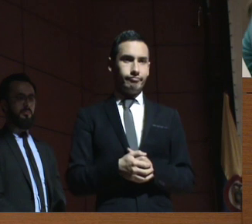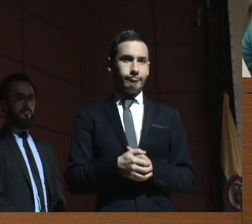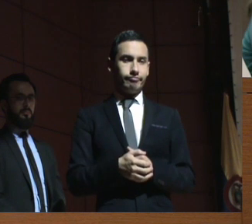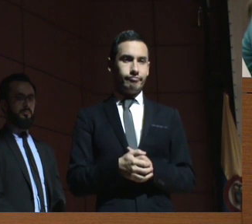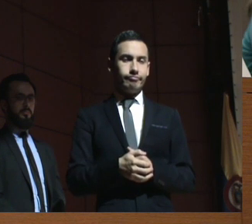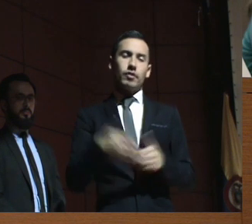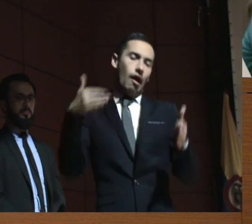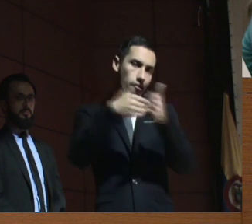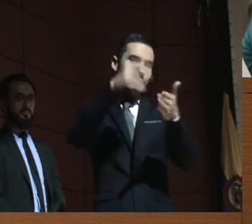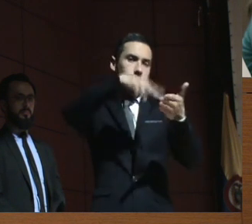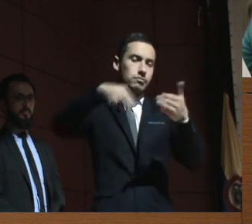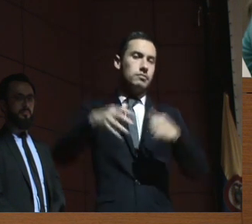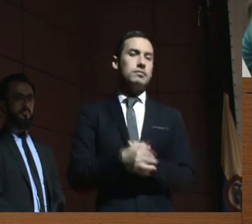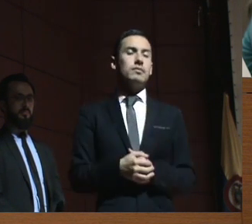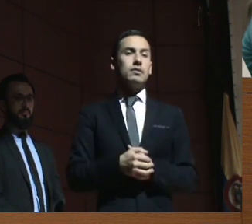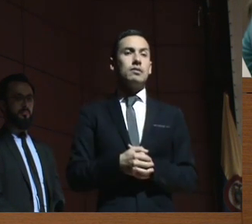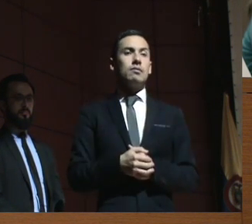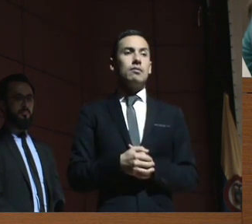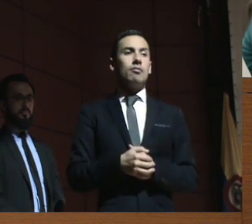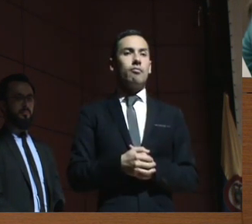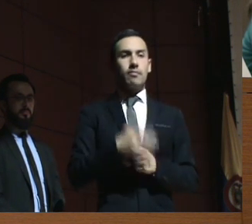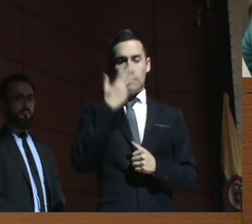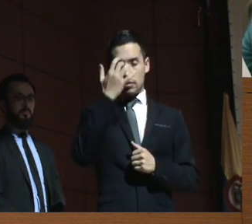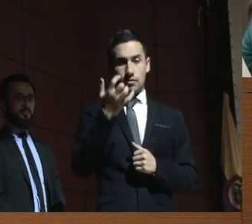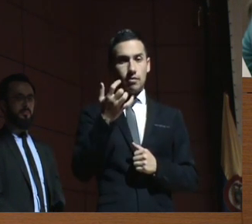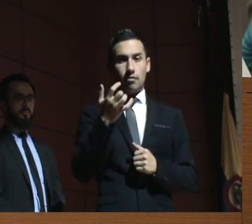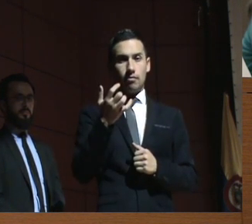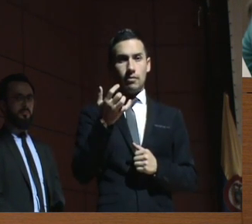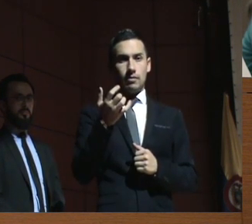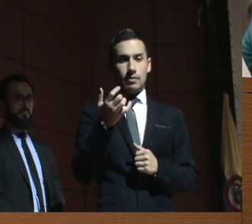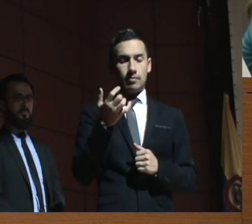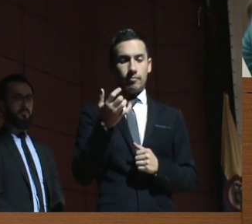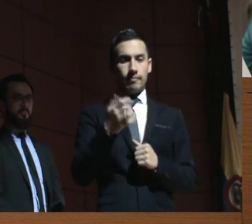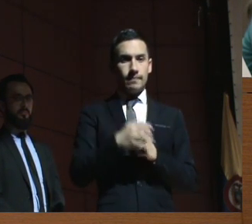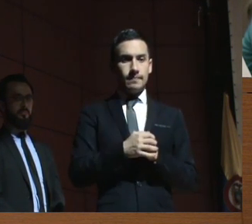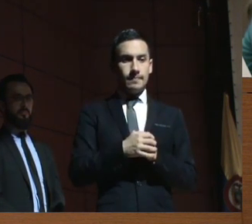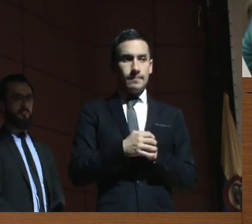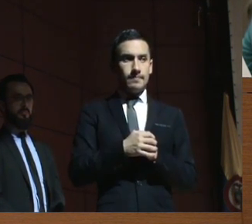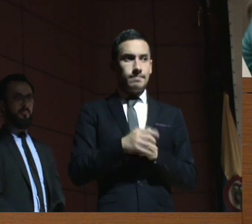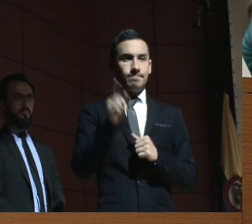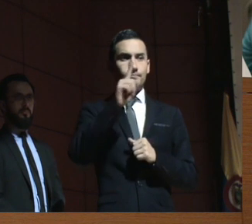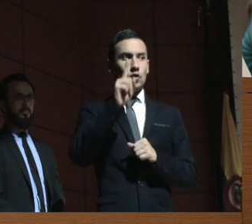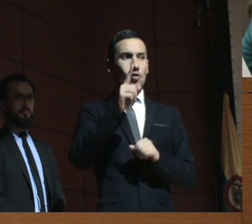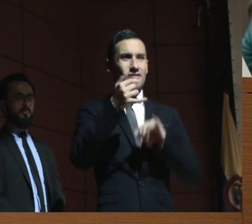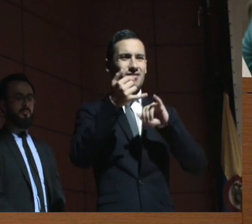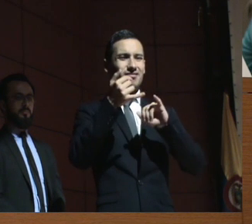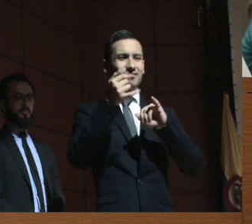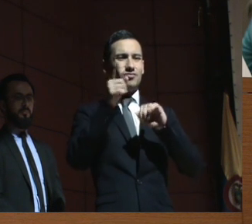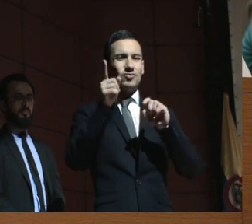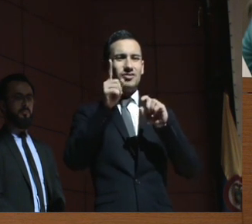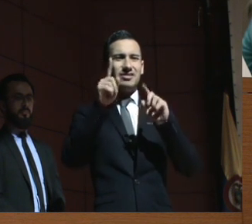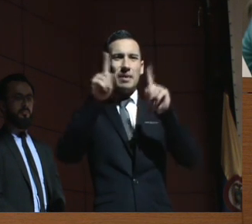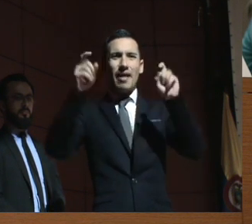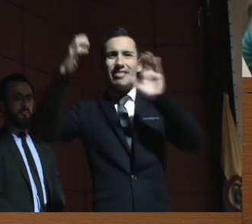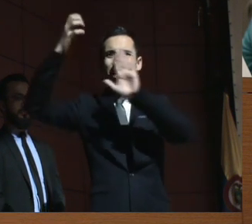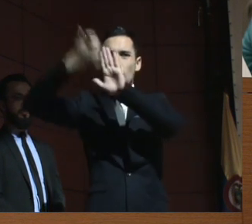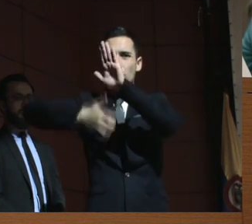en contra de la convención, porque no depende del diagnóstico,